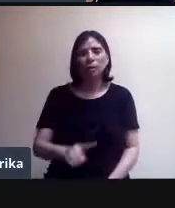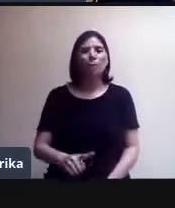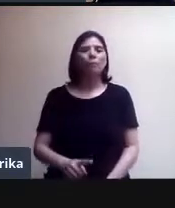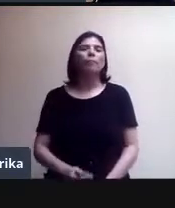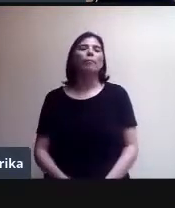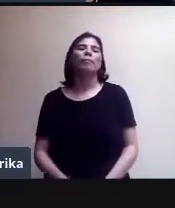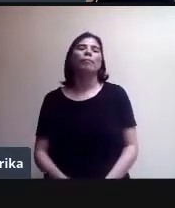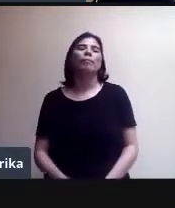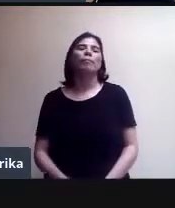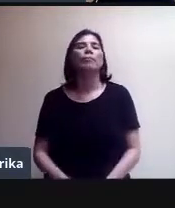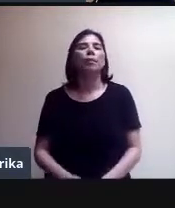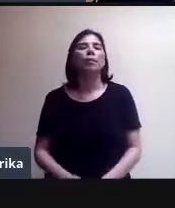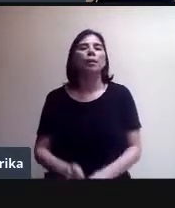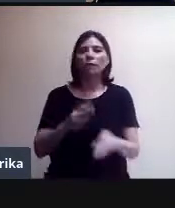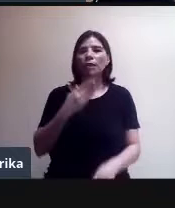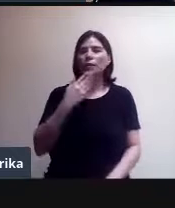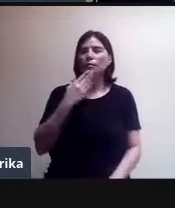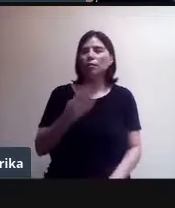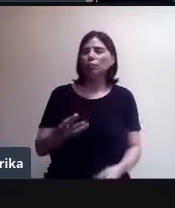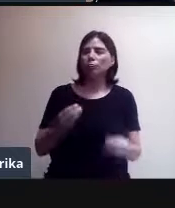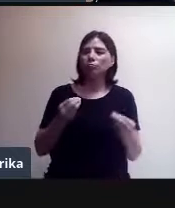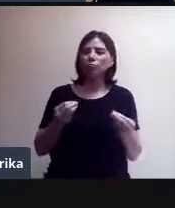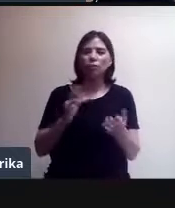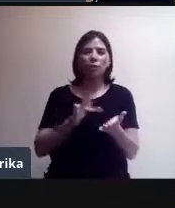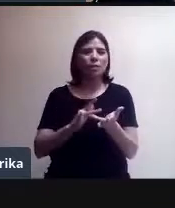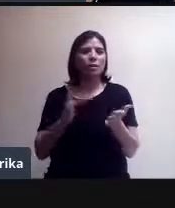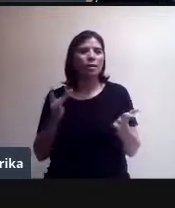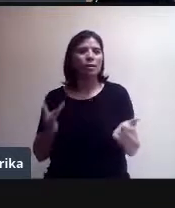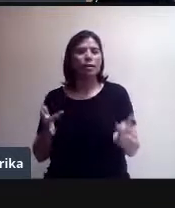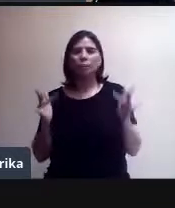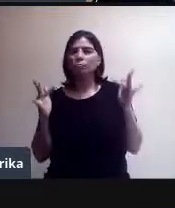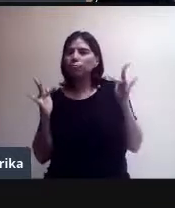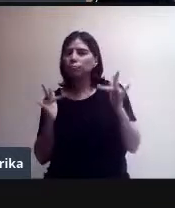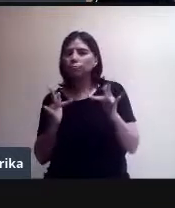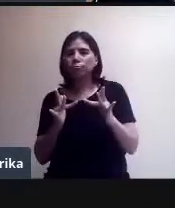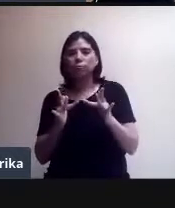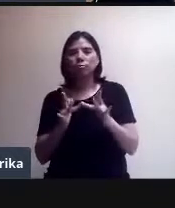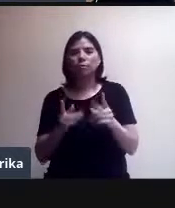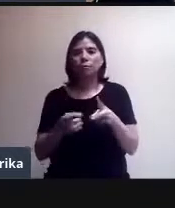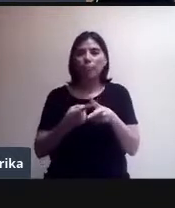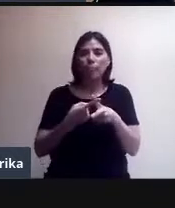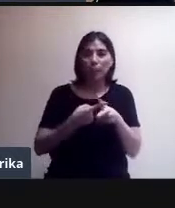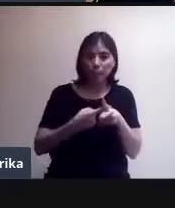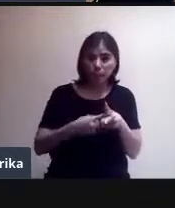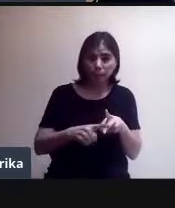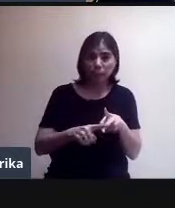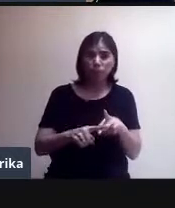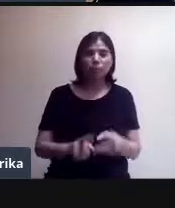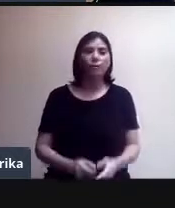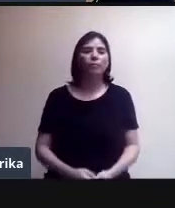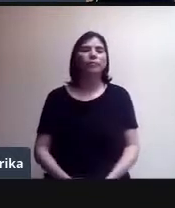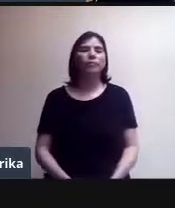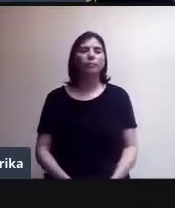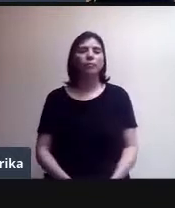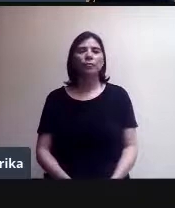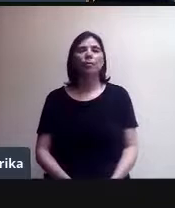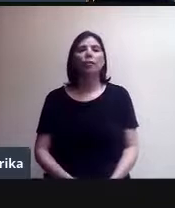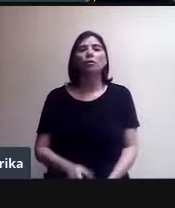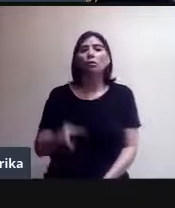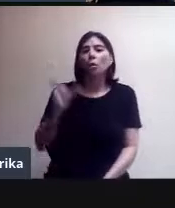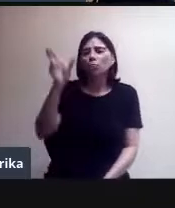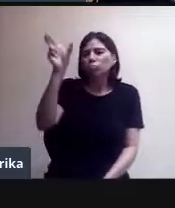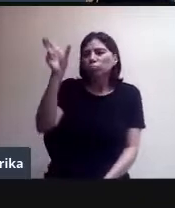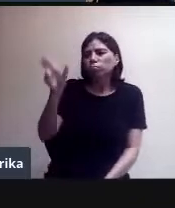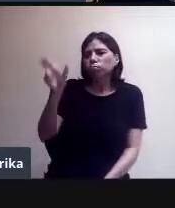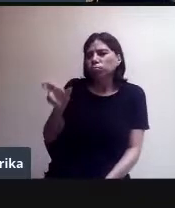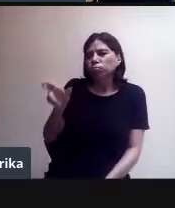a buen puerto. Muchas gracias por conectarse. Pues, vamos a comenzar con las características de